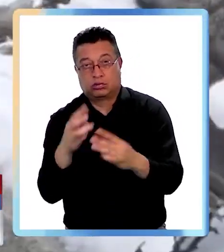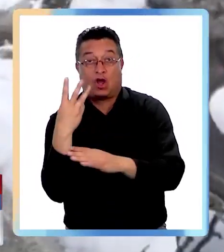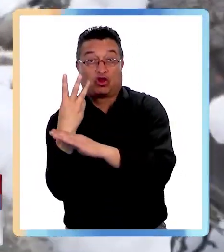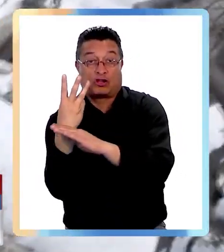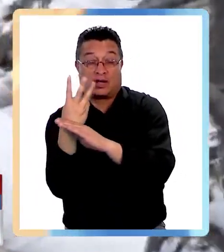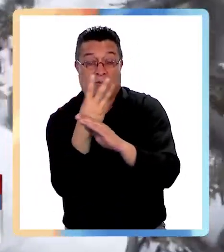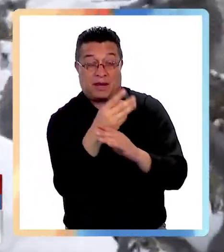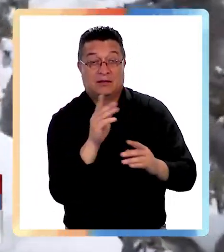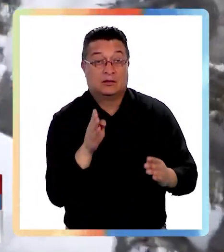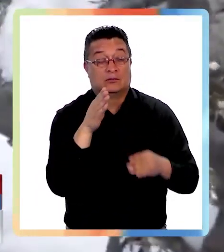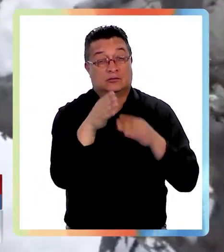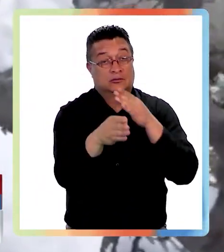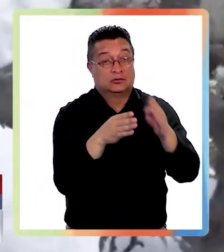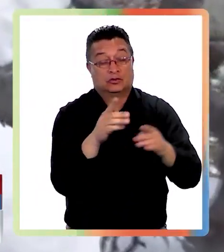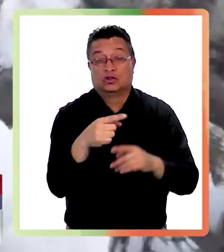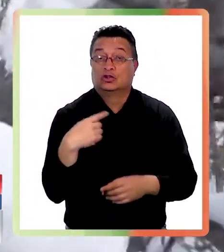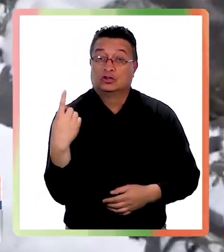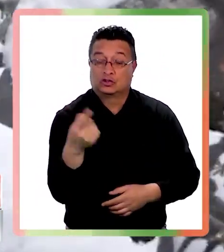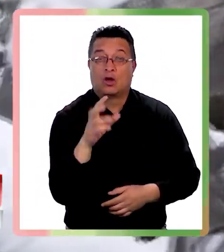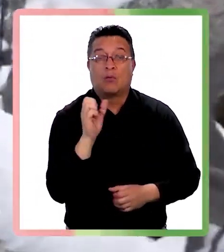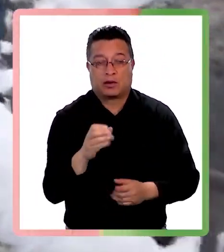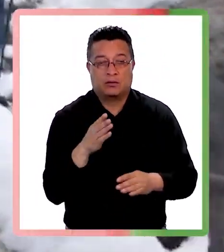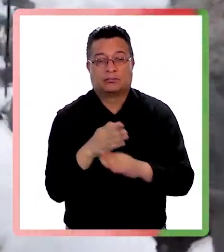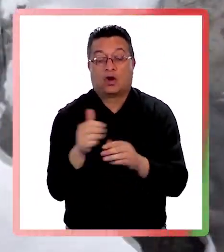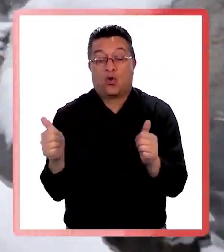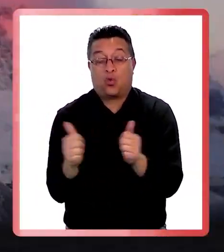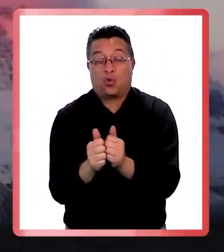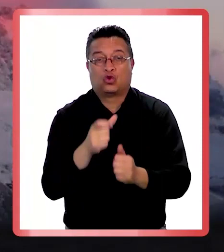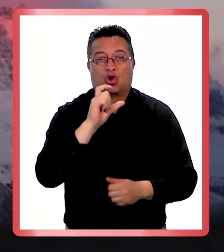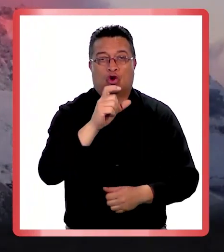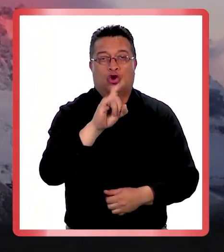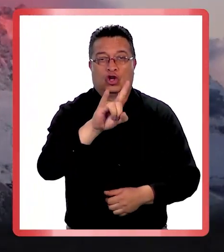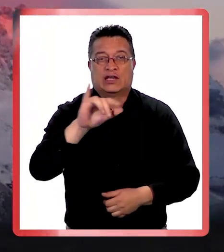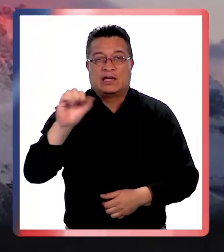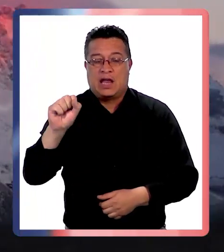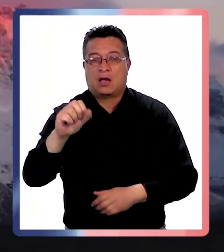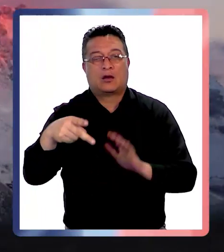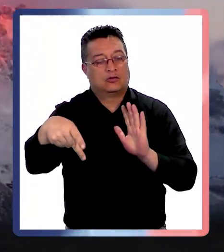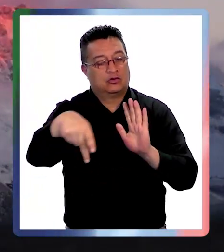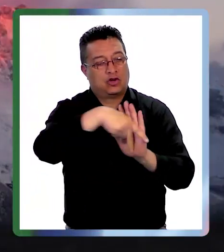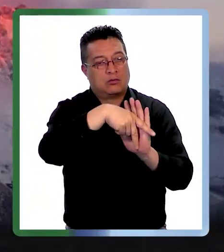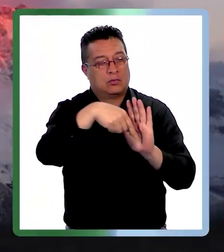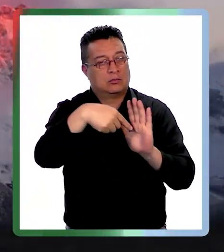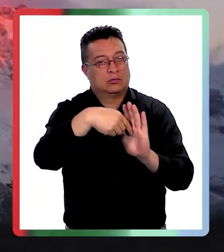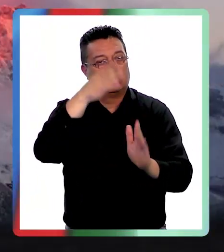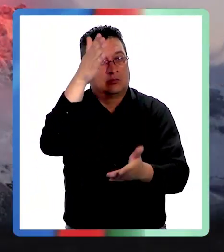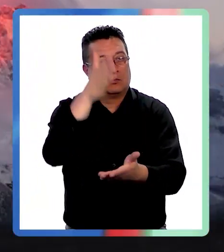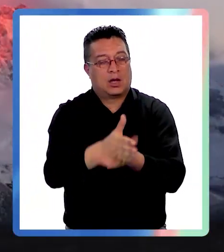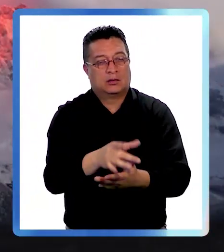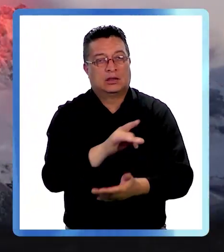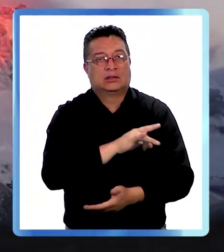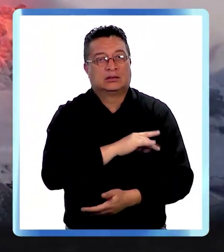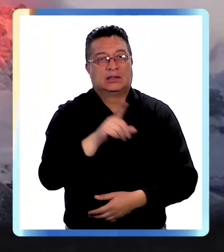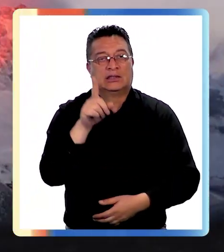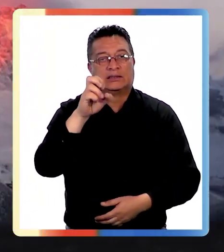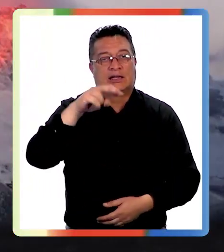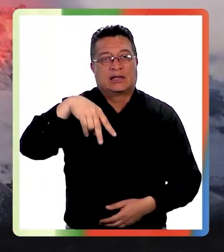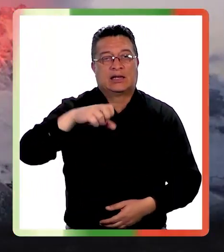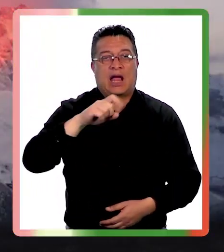particular es que se pueda asistir con guía y eso está normado bajo una norma chilena normativa de Cernatur